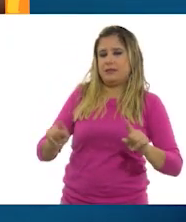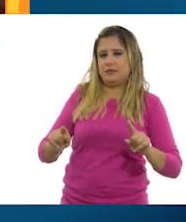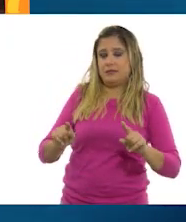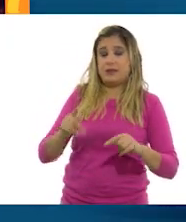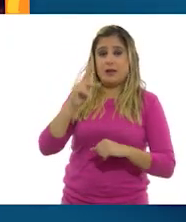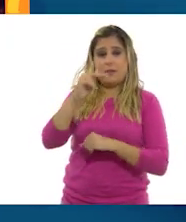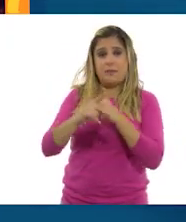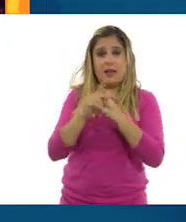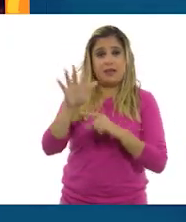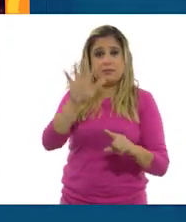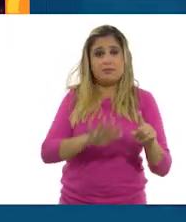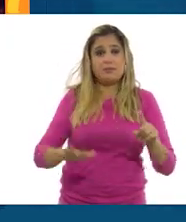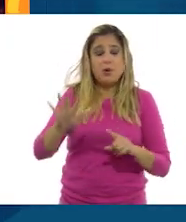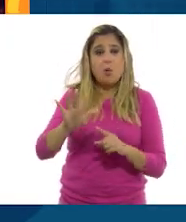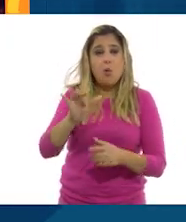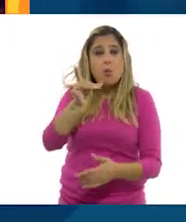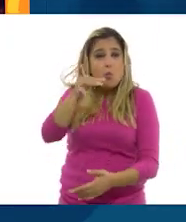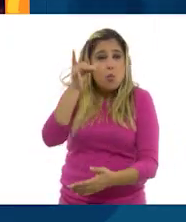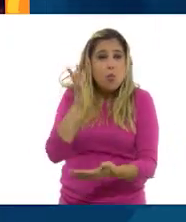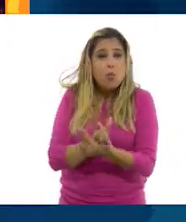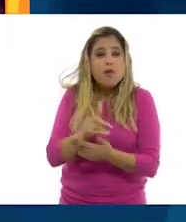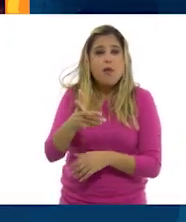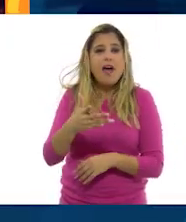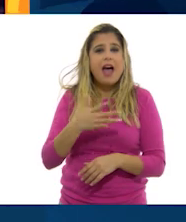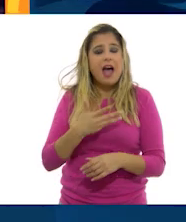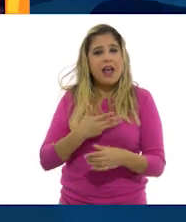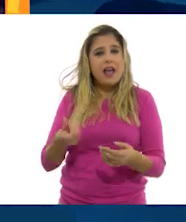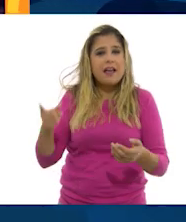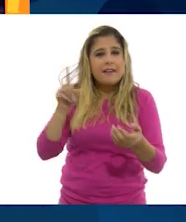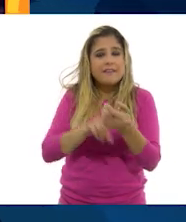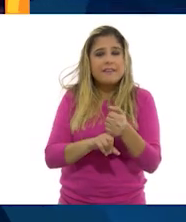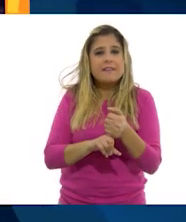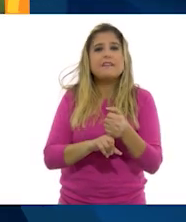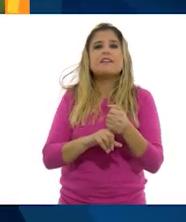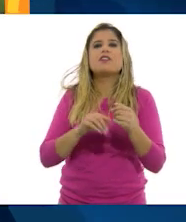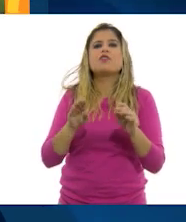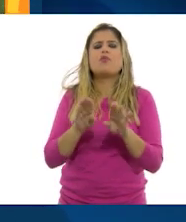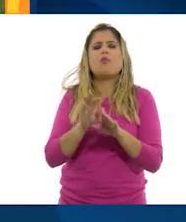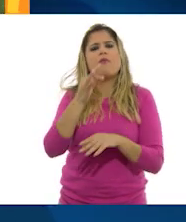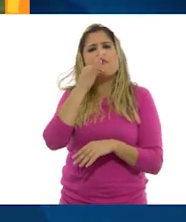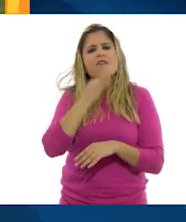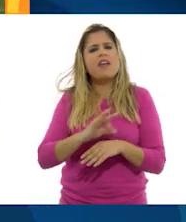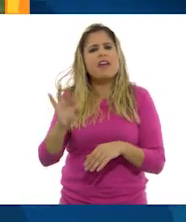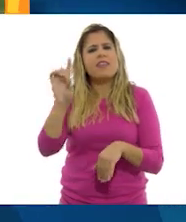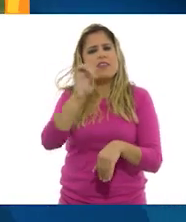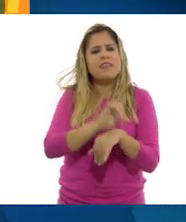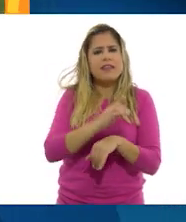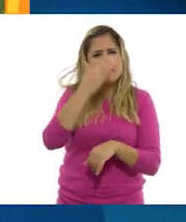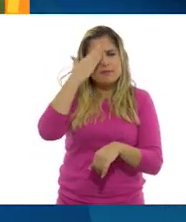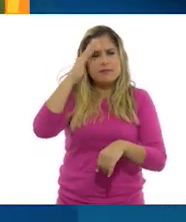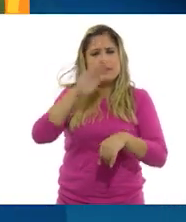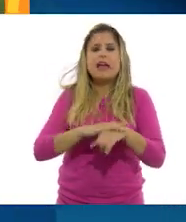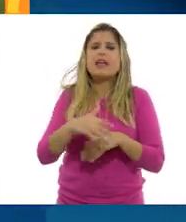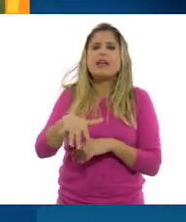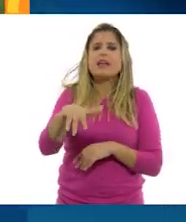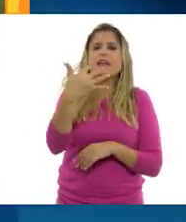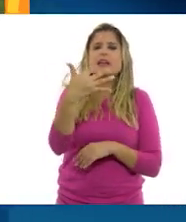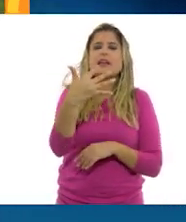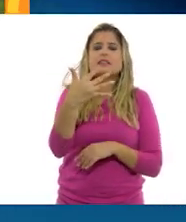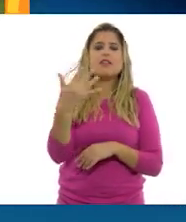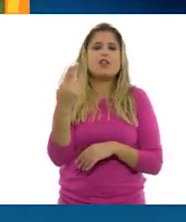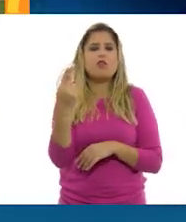es el único que tiene como día feriado, el 15 de